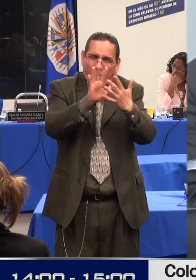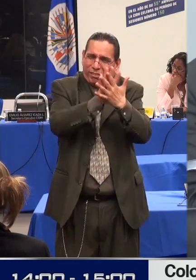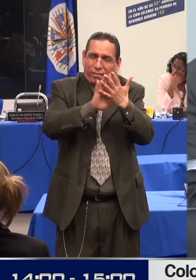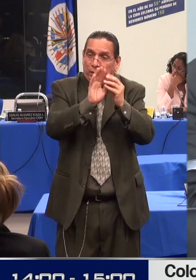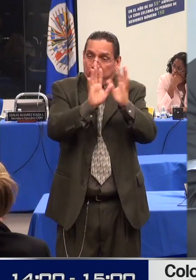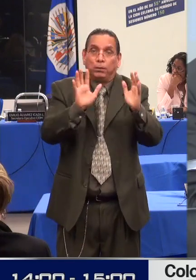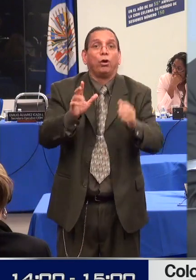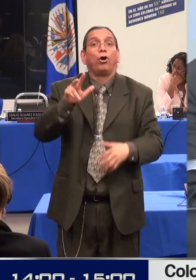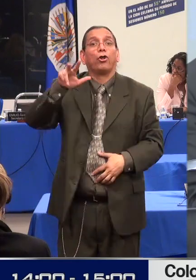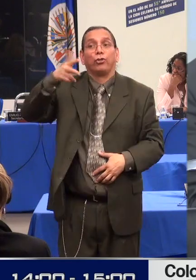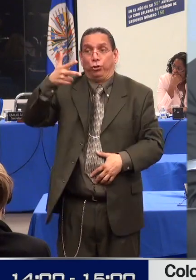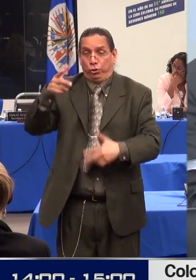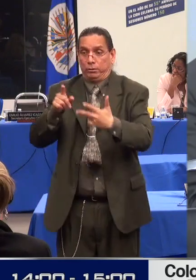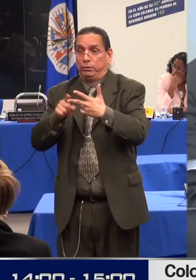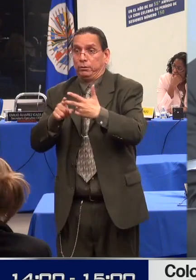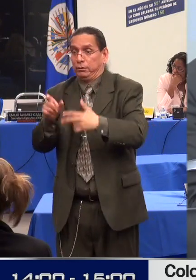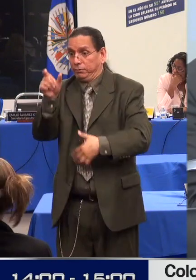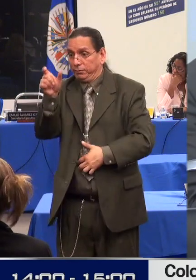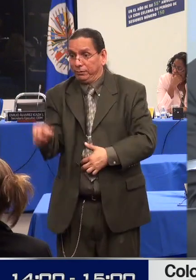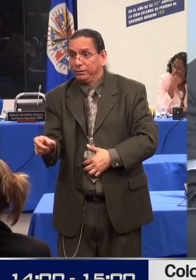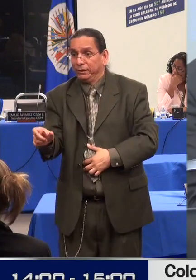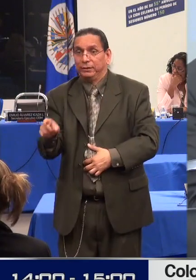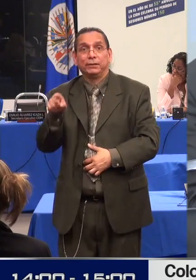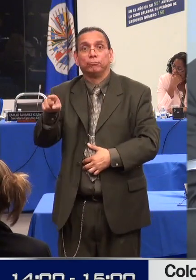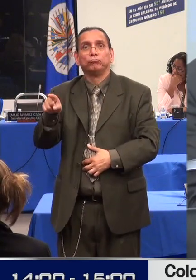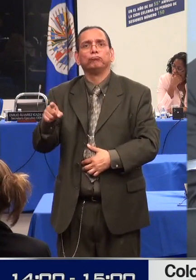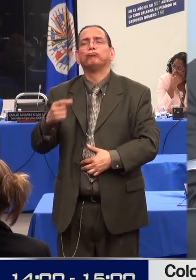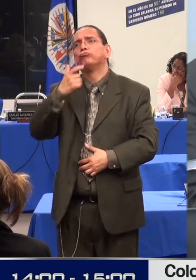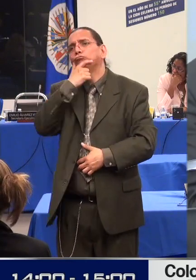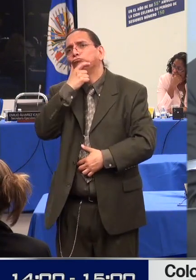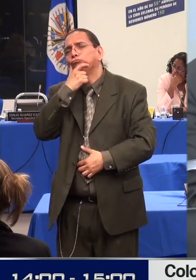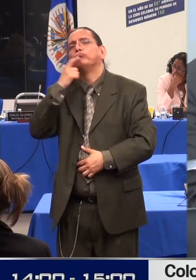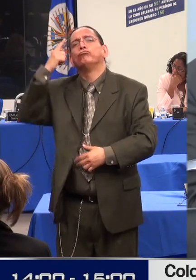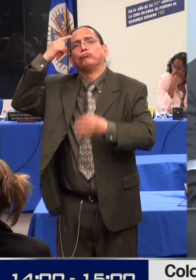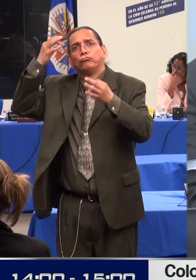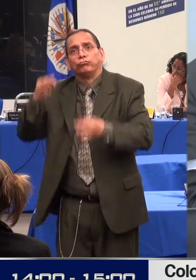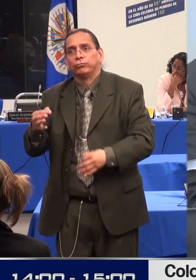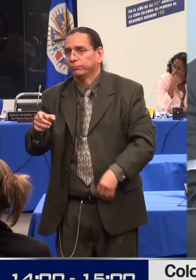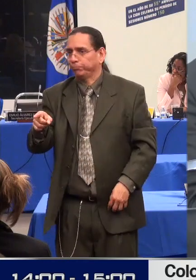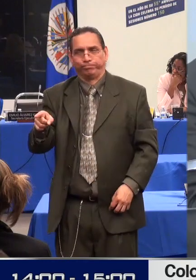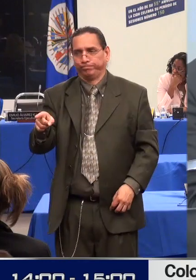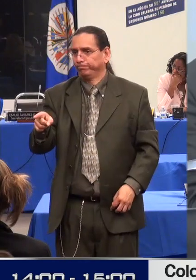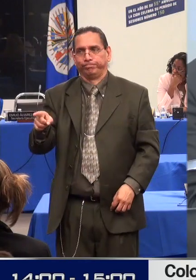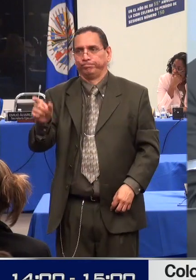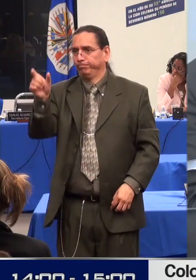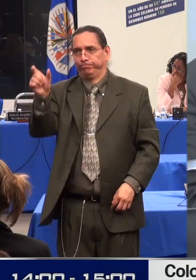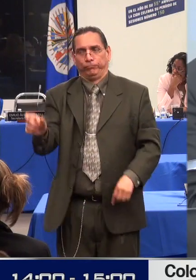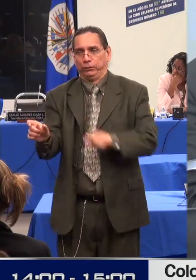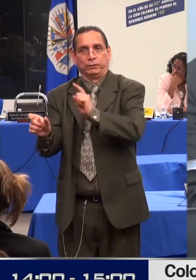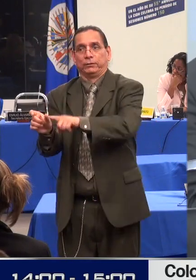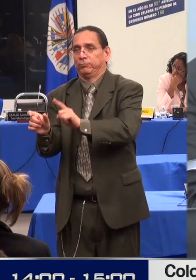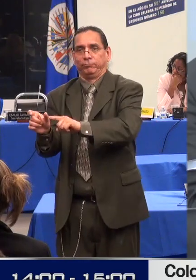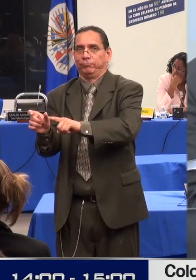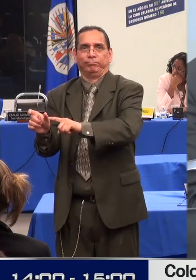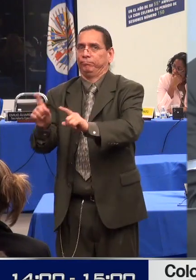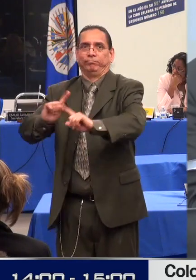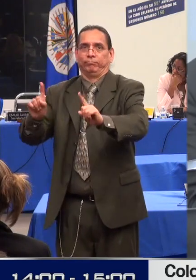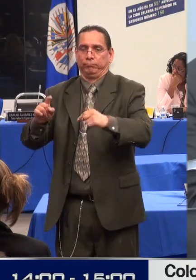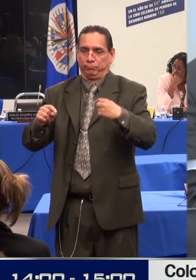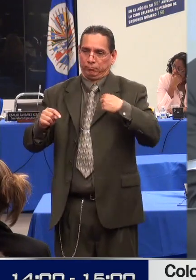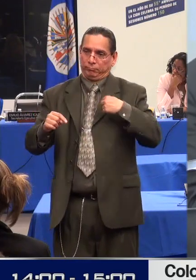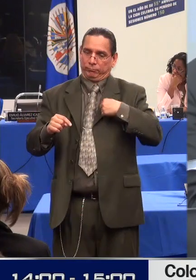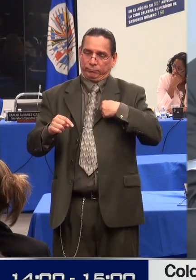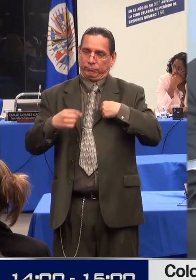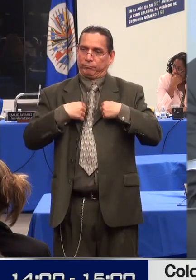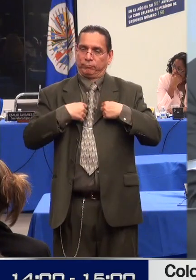la esterilización ocurra en casos excepcionales, que no es así de todas maneras en este momento, la autorización